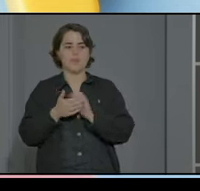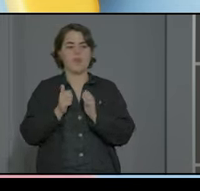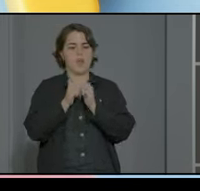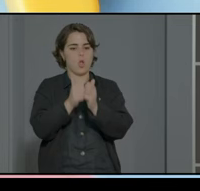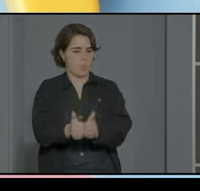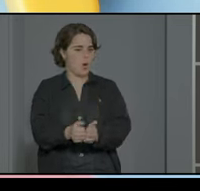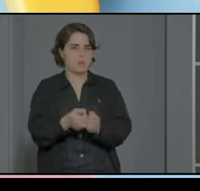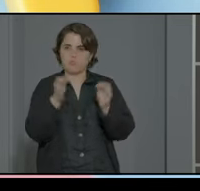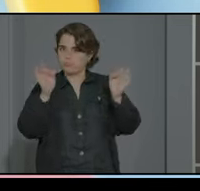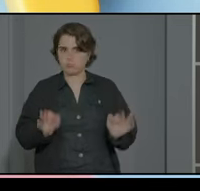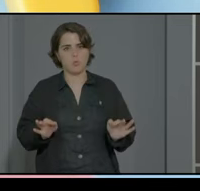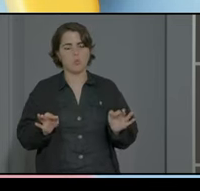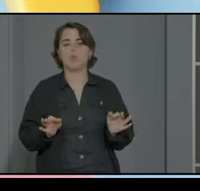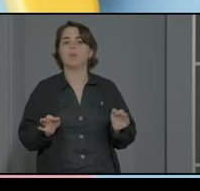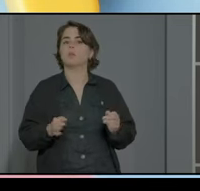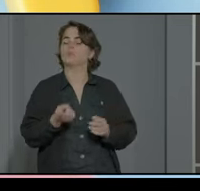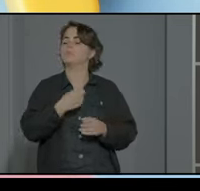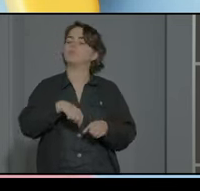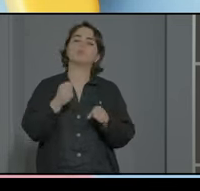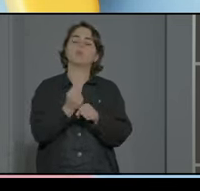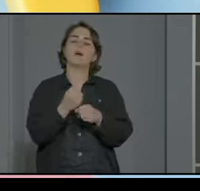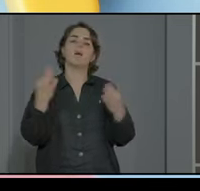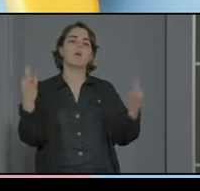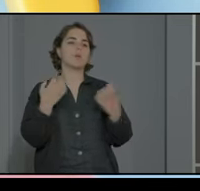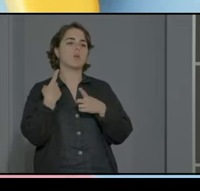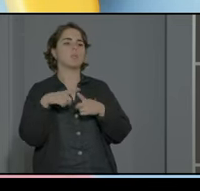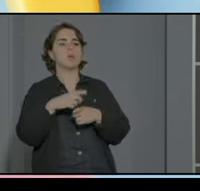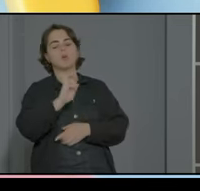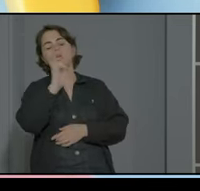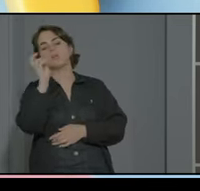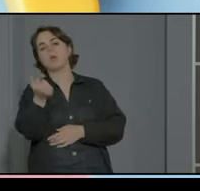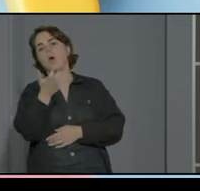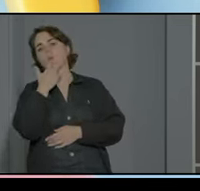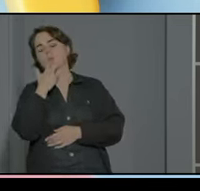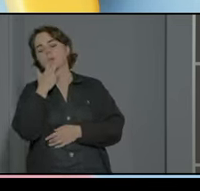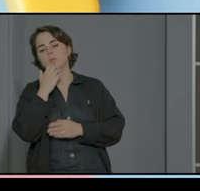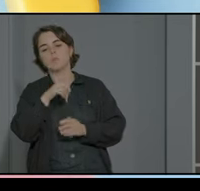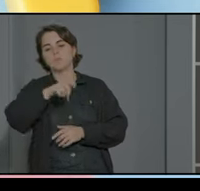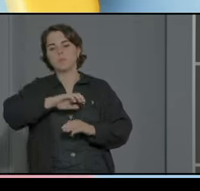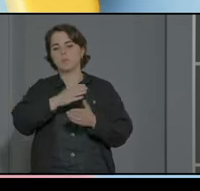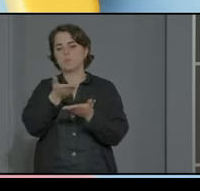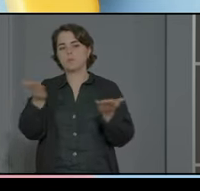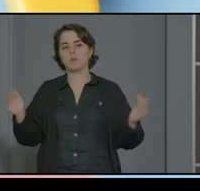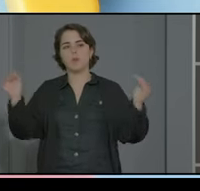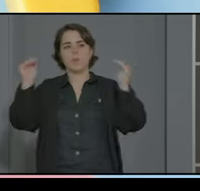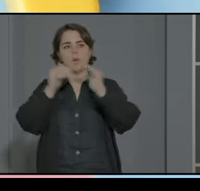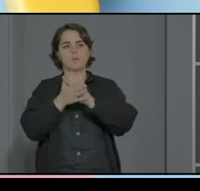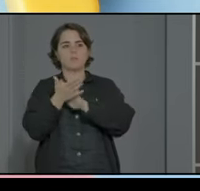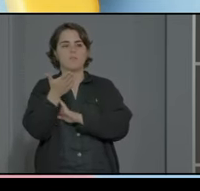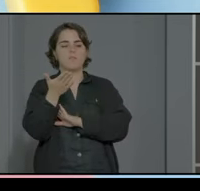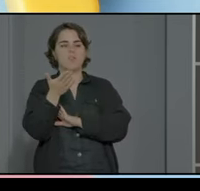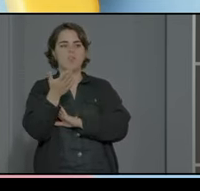por supuesto donde vamos a trabajar otras cosas a lo mejor tengo la posibilidad de trabajar con esos iguales tengo esa posibilidad de